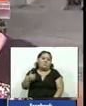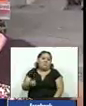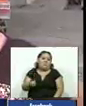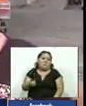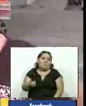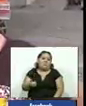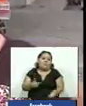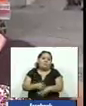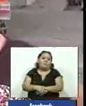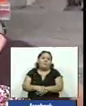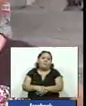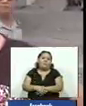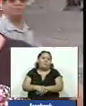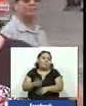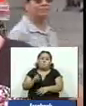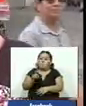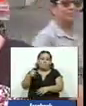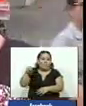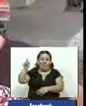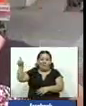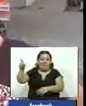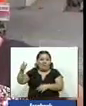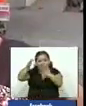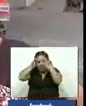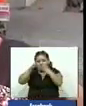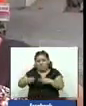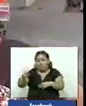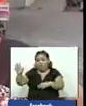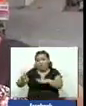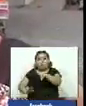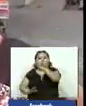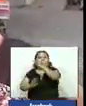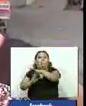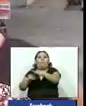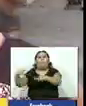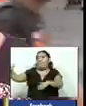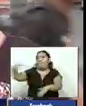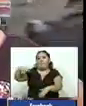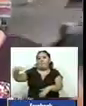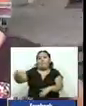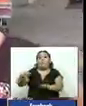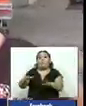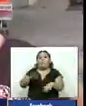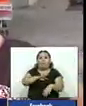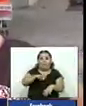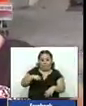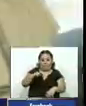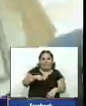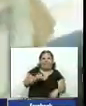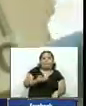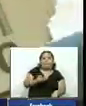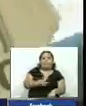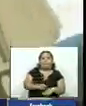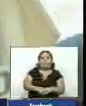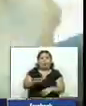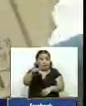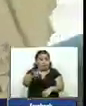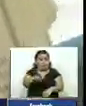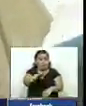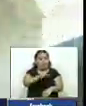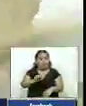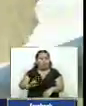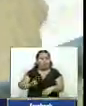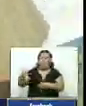haciendo eso vea no es bueno que él detenga la remesa porque la familia aquí la necesita El Salvador